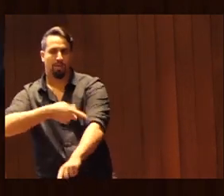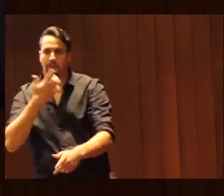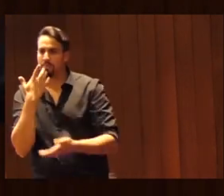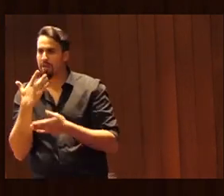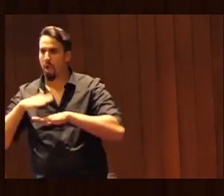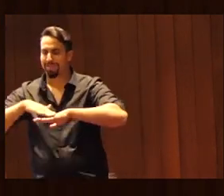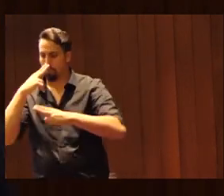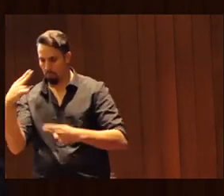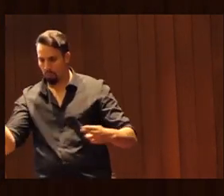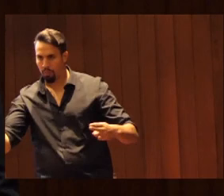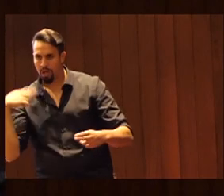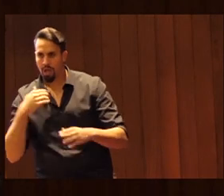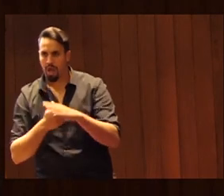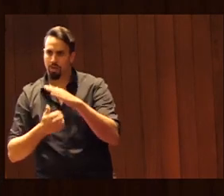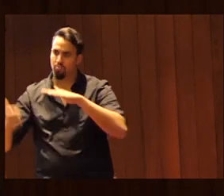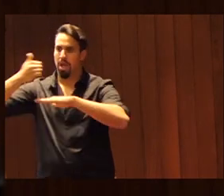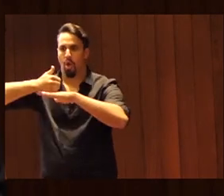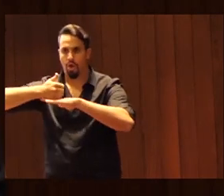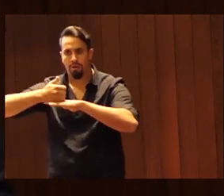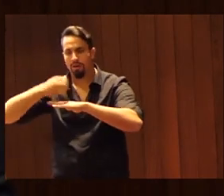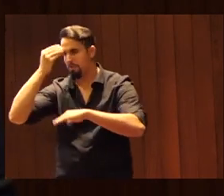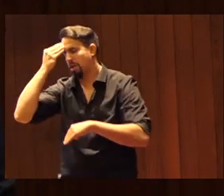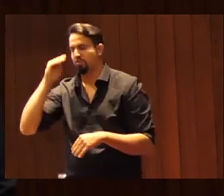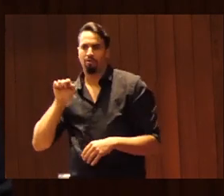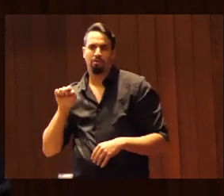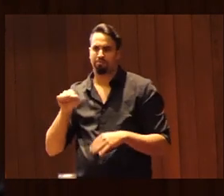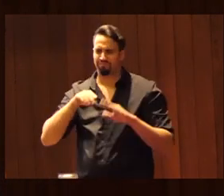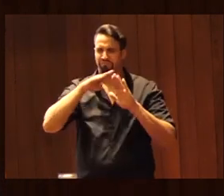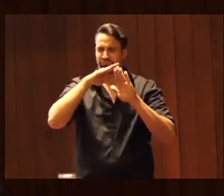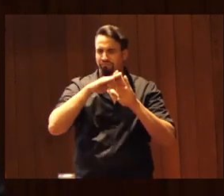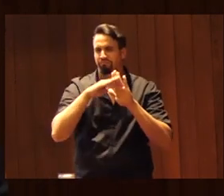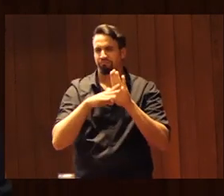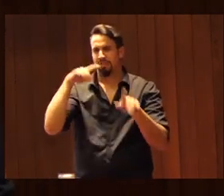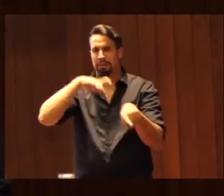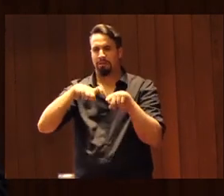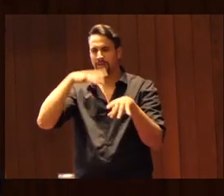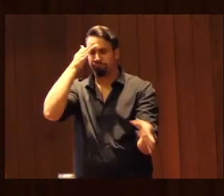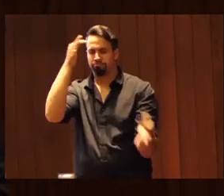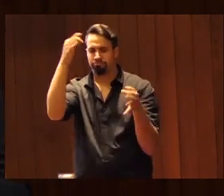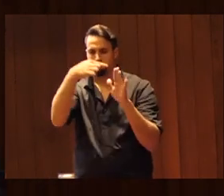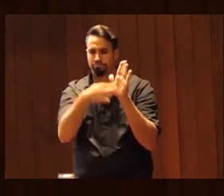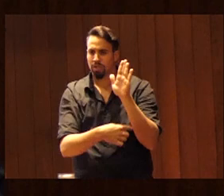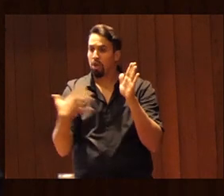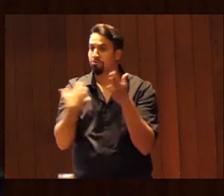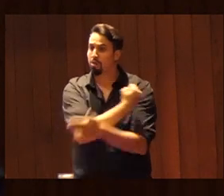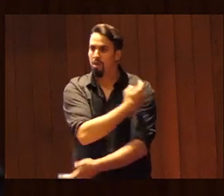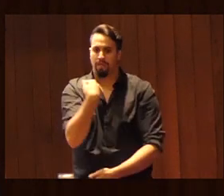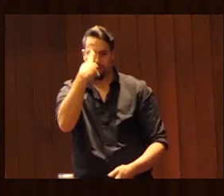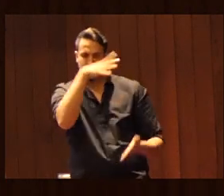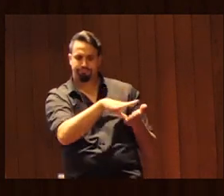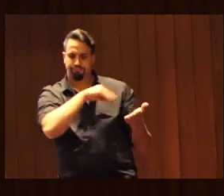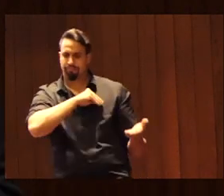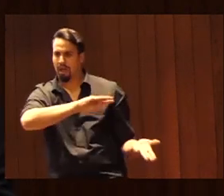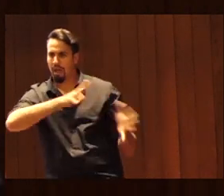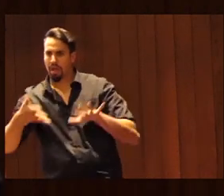Administración Pública Superior, establece todos los criterios que se deben tener en cuenta y creo que es una herramienta buenísima y